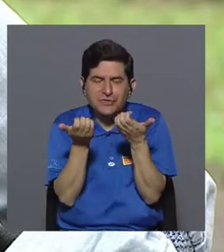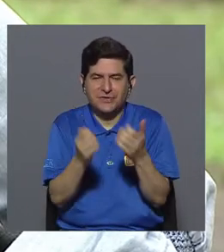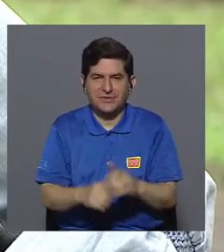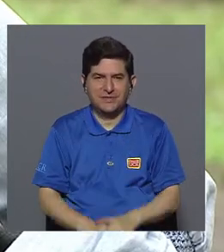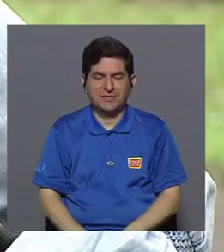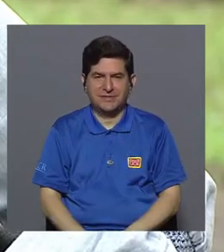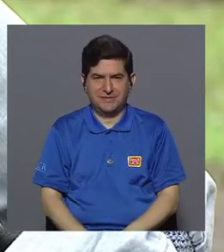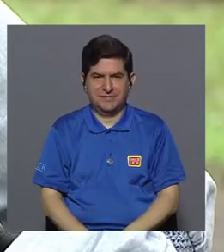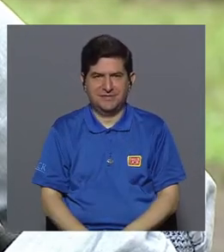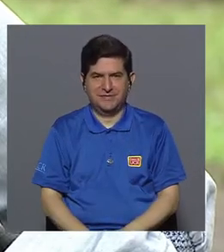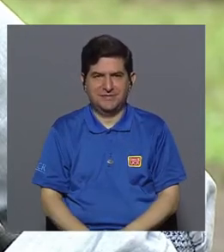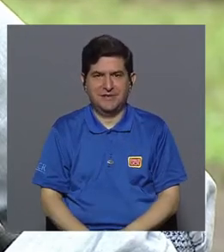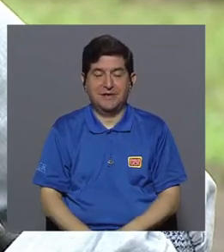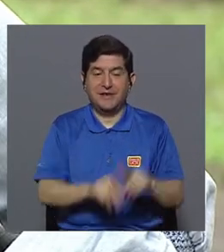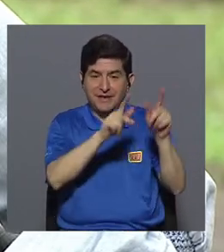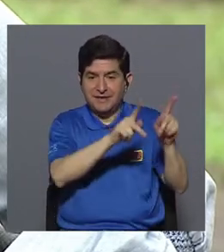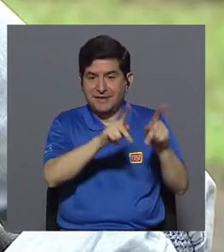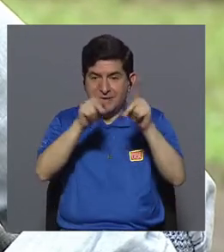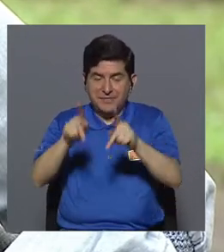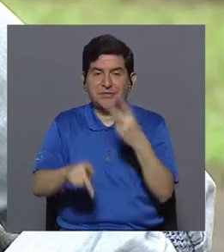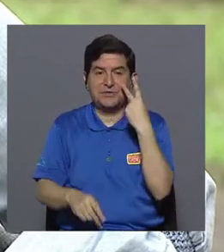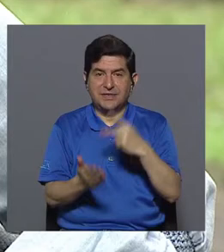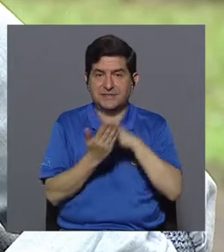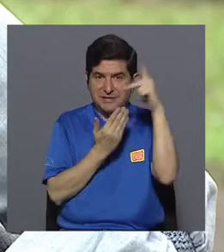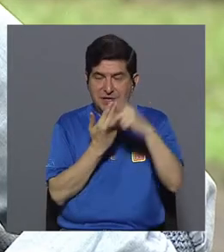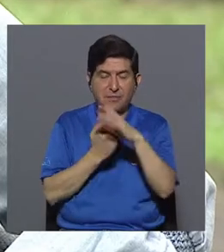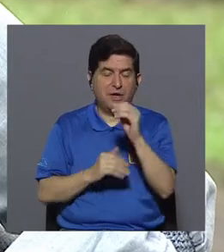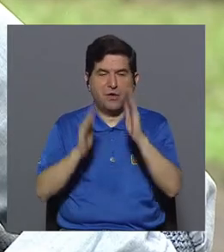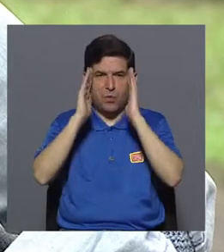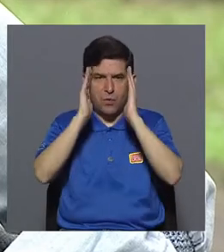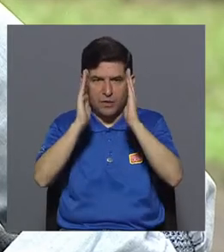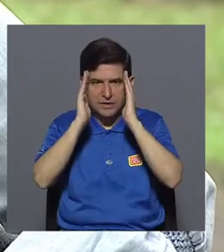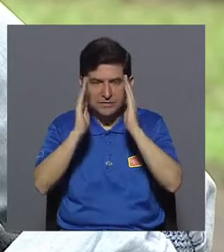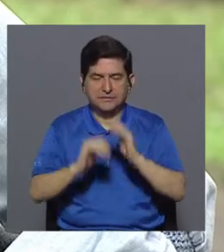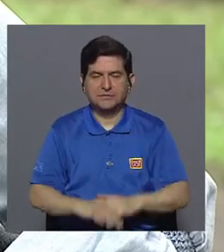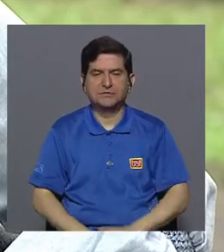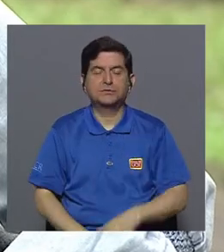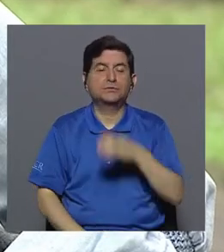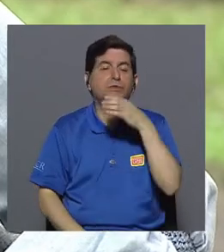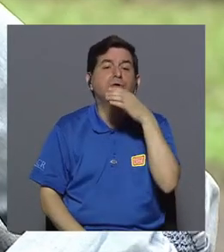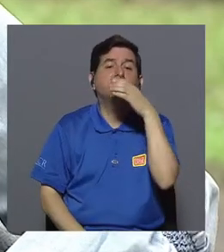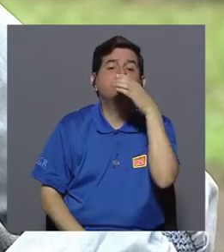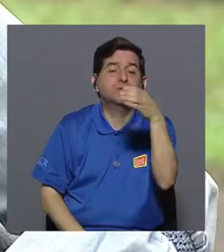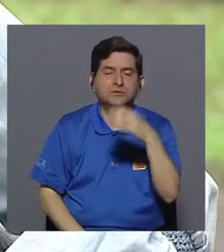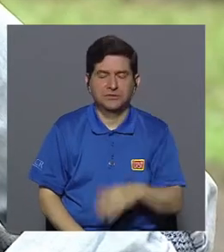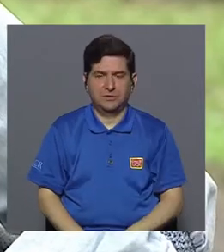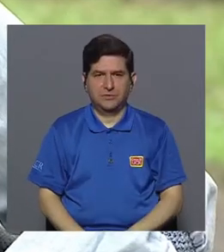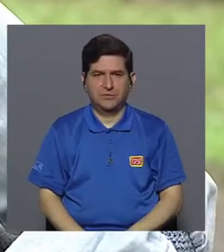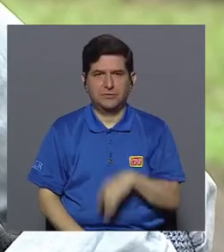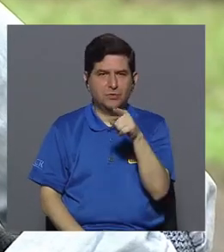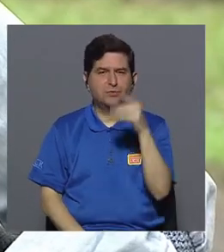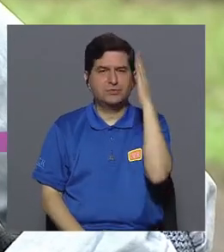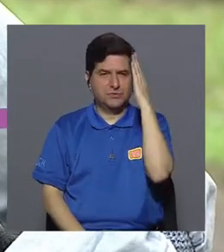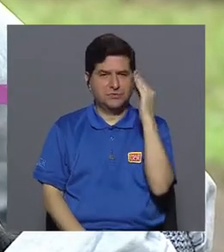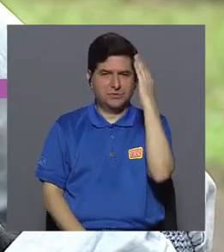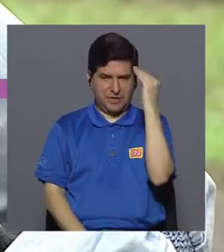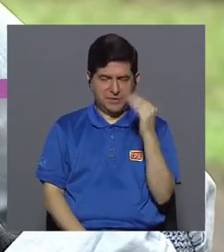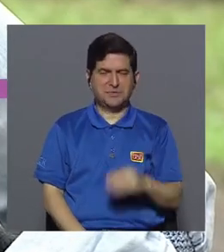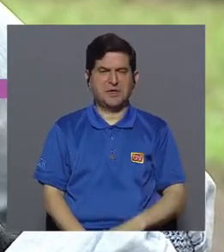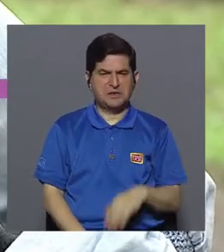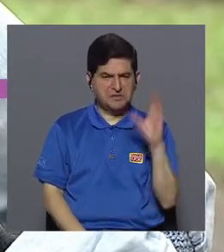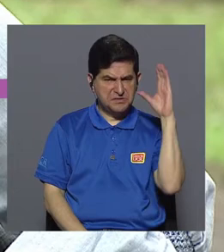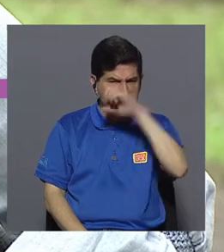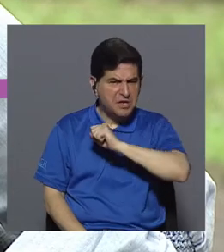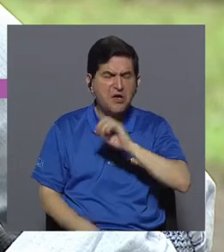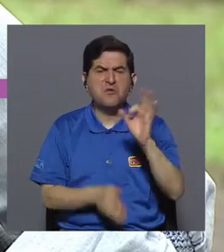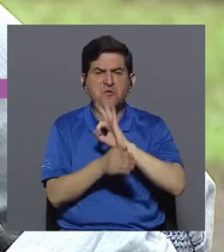sin dejarle a las personas que nos ven o que nos escuchan consejos que has visto en tu experiencia